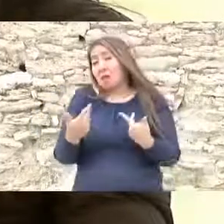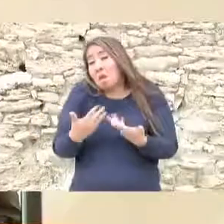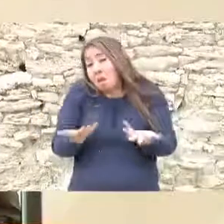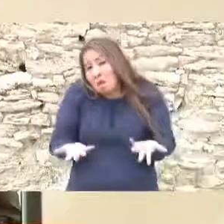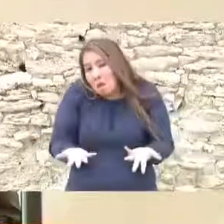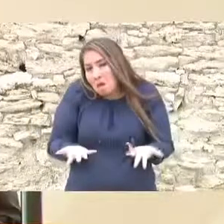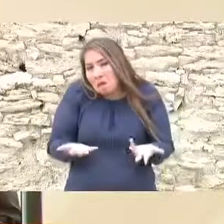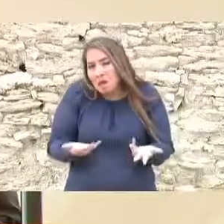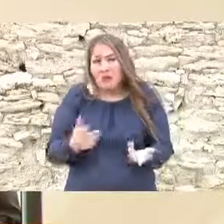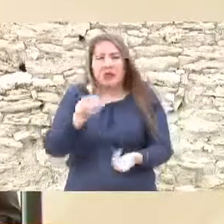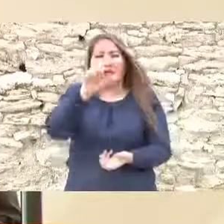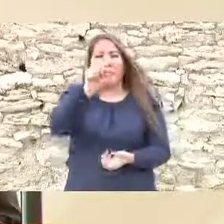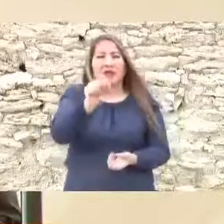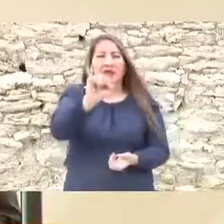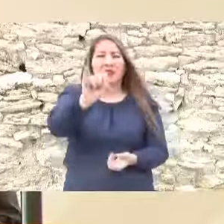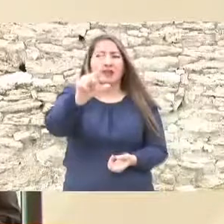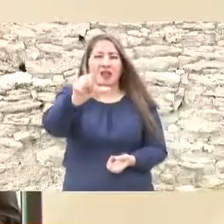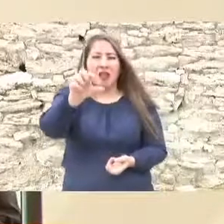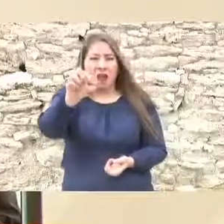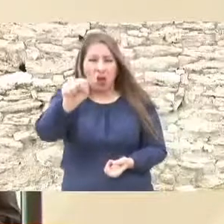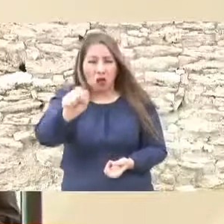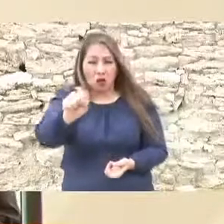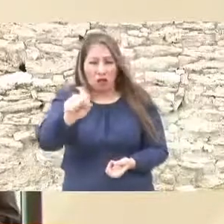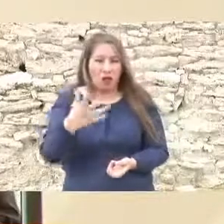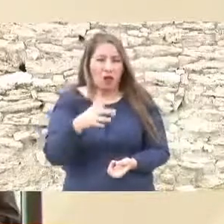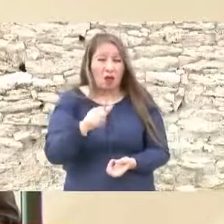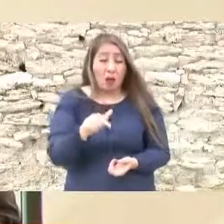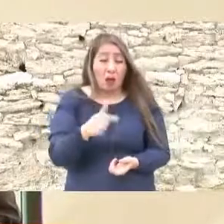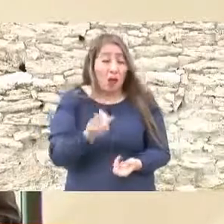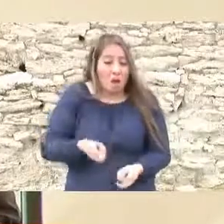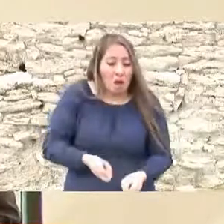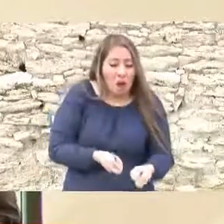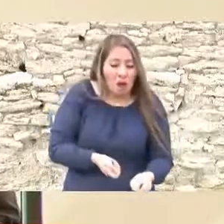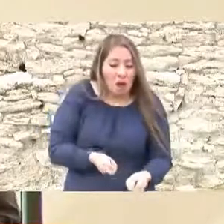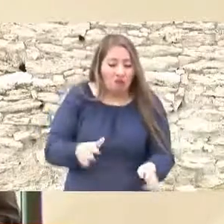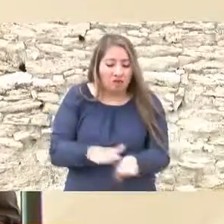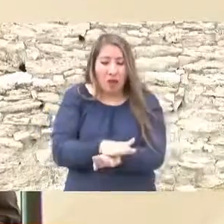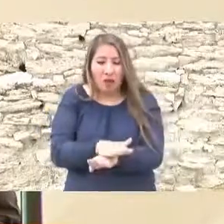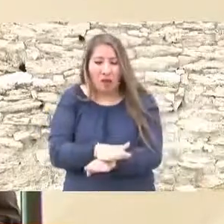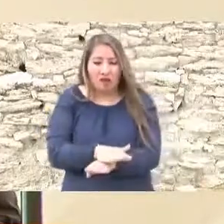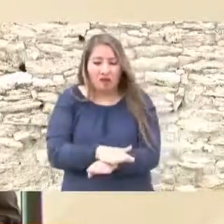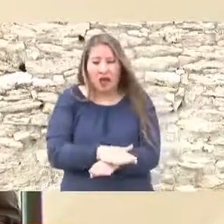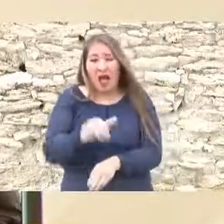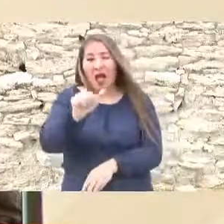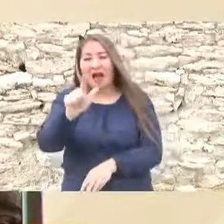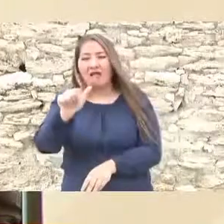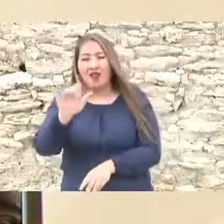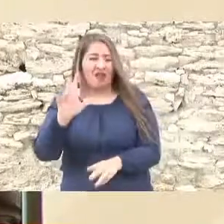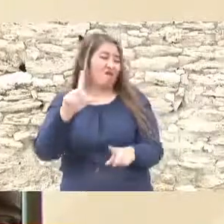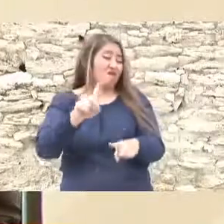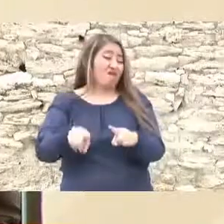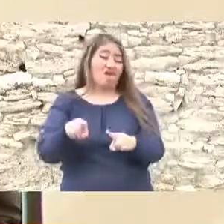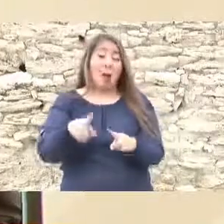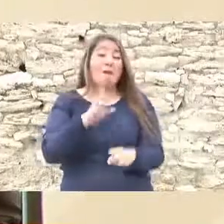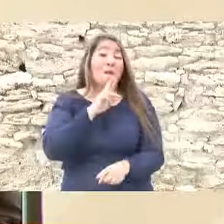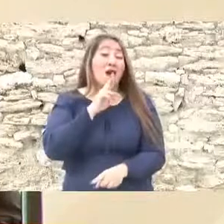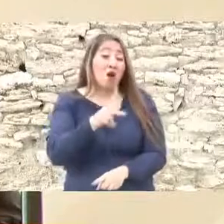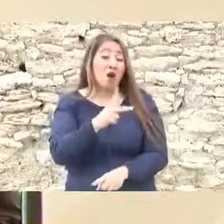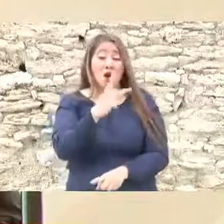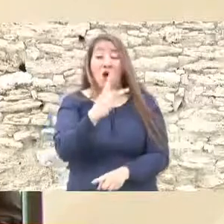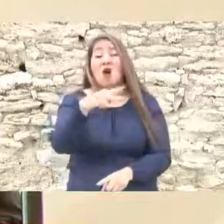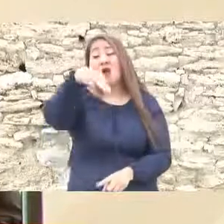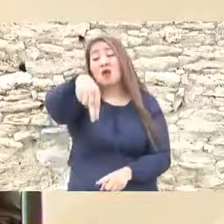silos alimentos en vez de sembrar alfalfa sembrar nopal y se requiere menos agua. Que concilie la